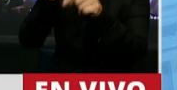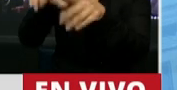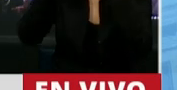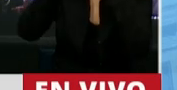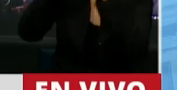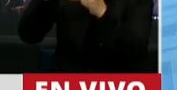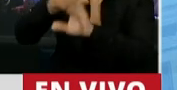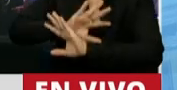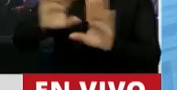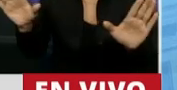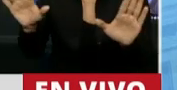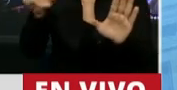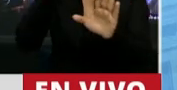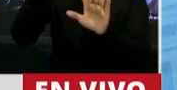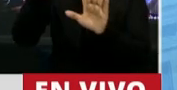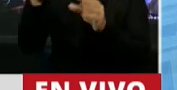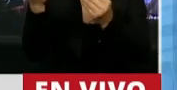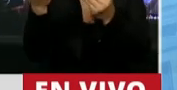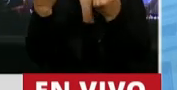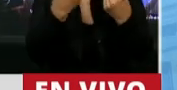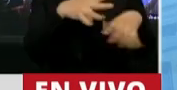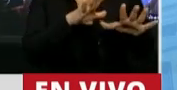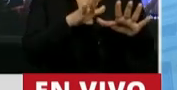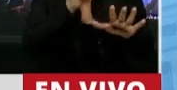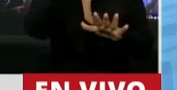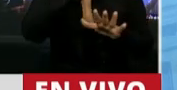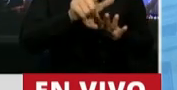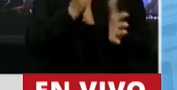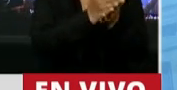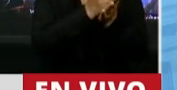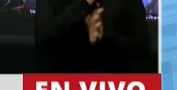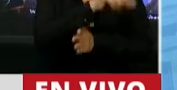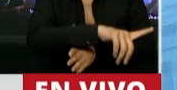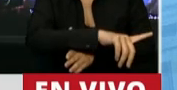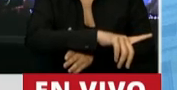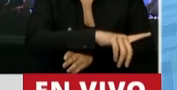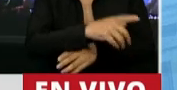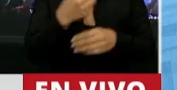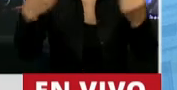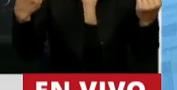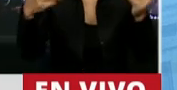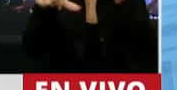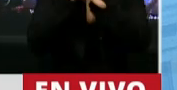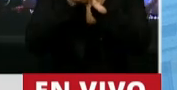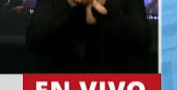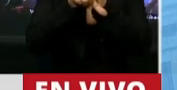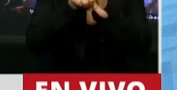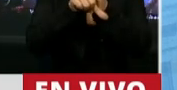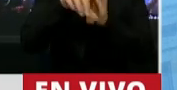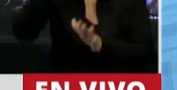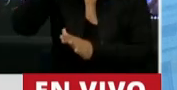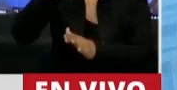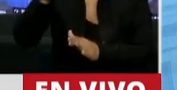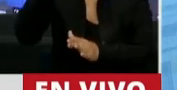solo el estado, lo que queda es el soberano. El soberano es la ley. Gerardo